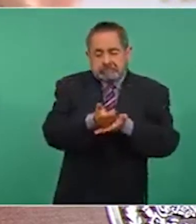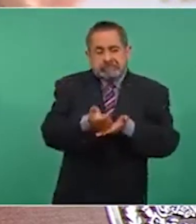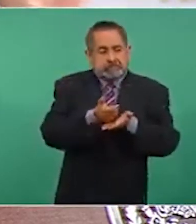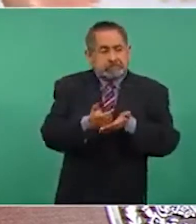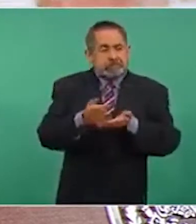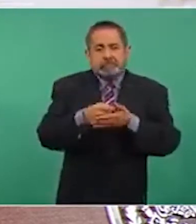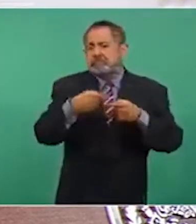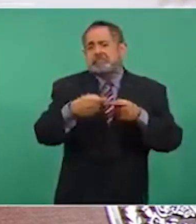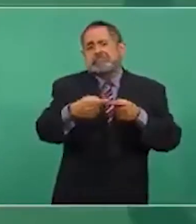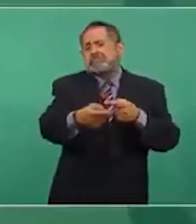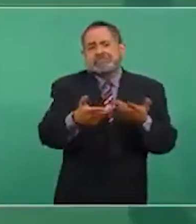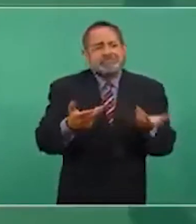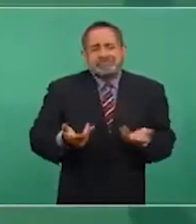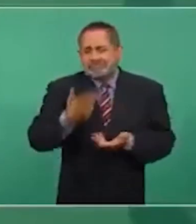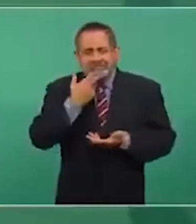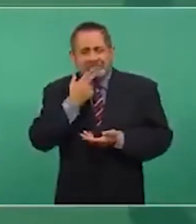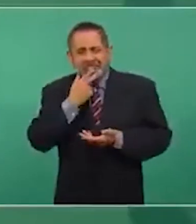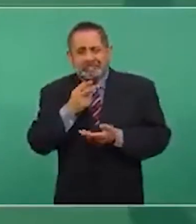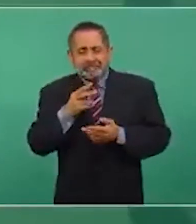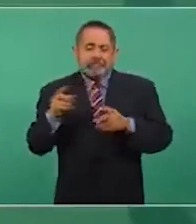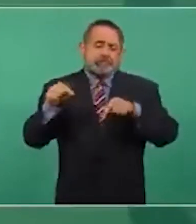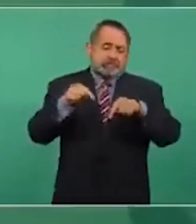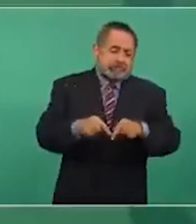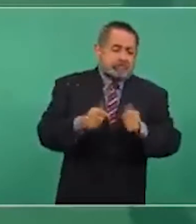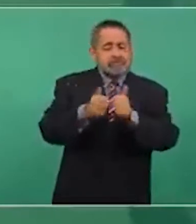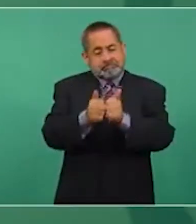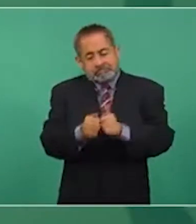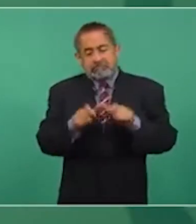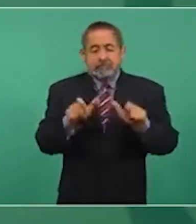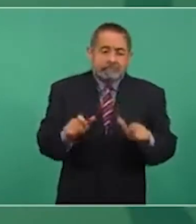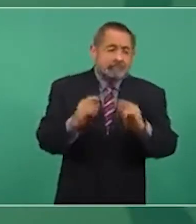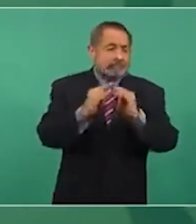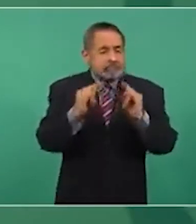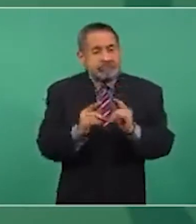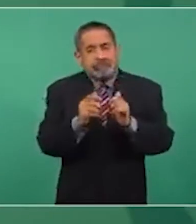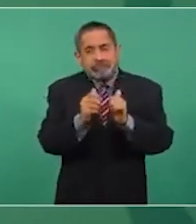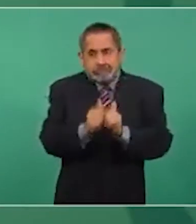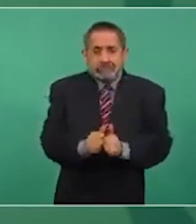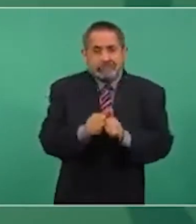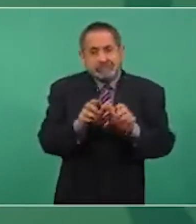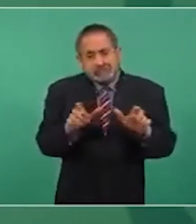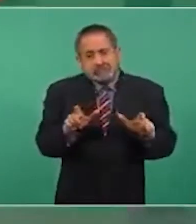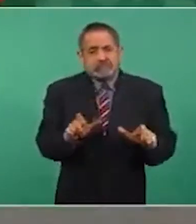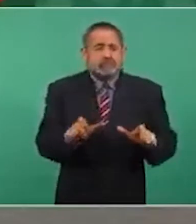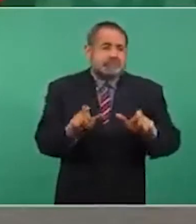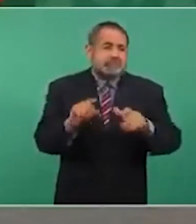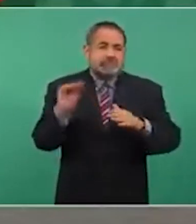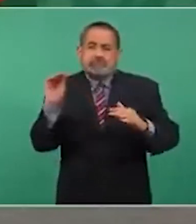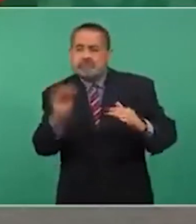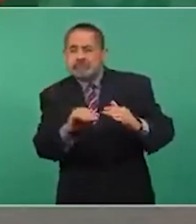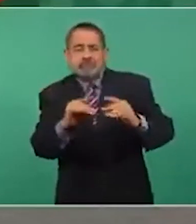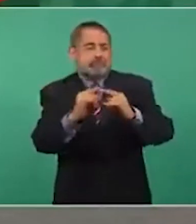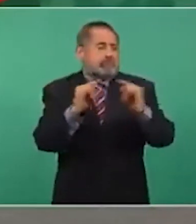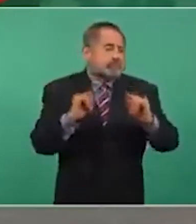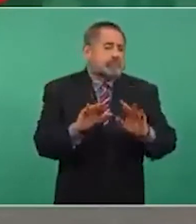retenerlos, ponerlos en albergues